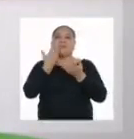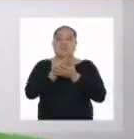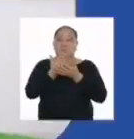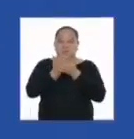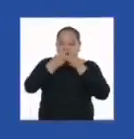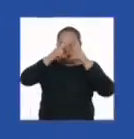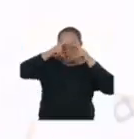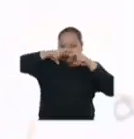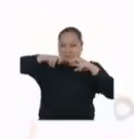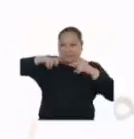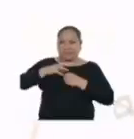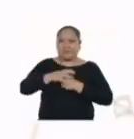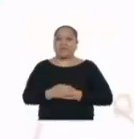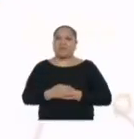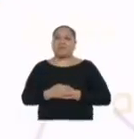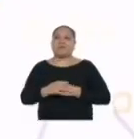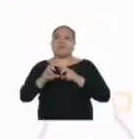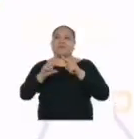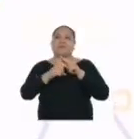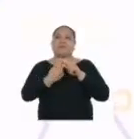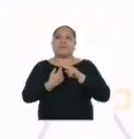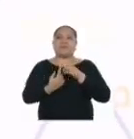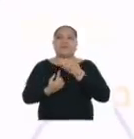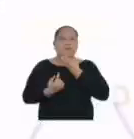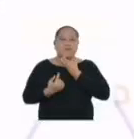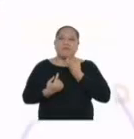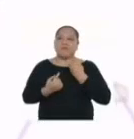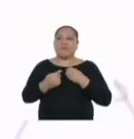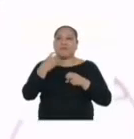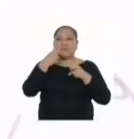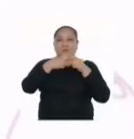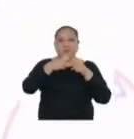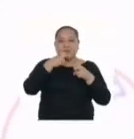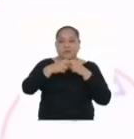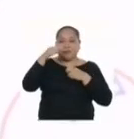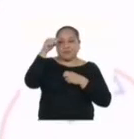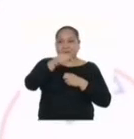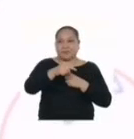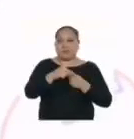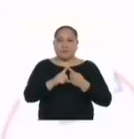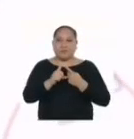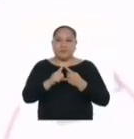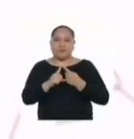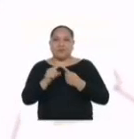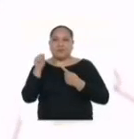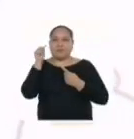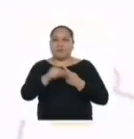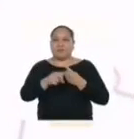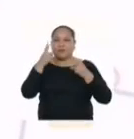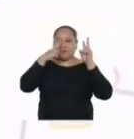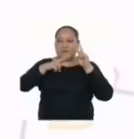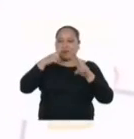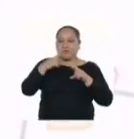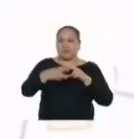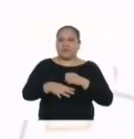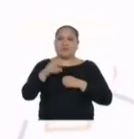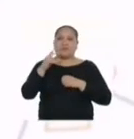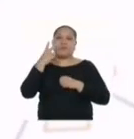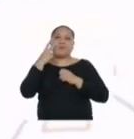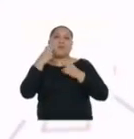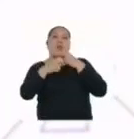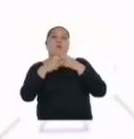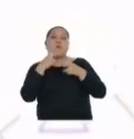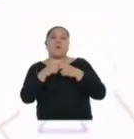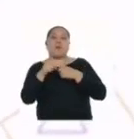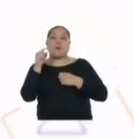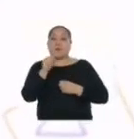nuestra indagación. Iniciemos con la problematización de la situación. Aquí debemos delimitar el problema.